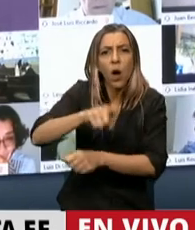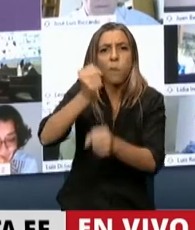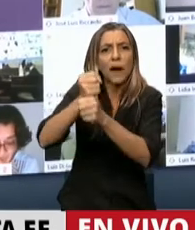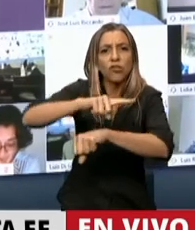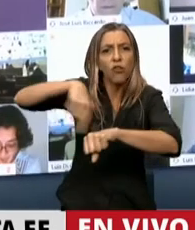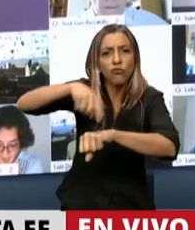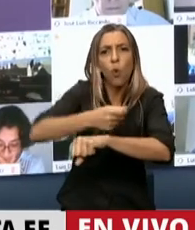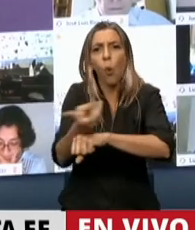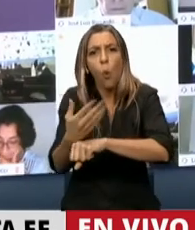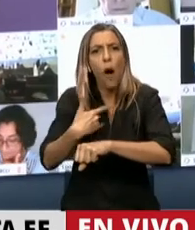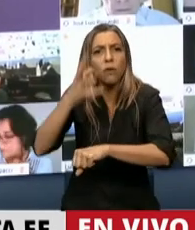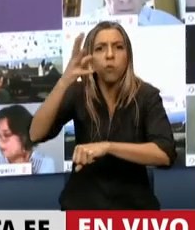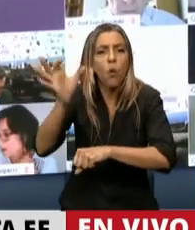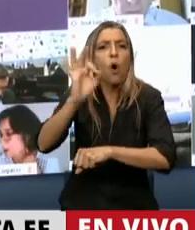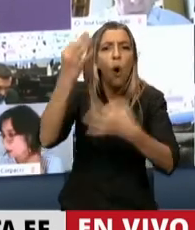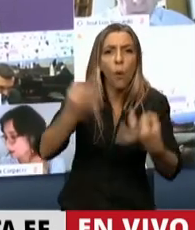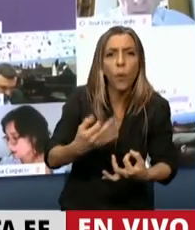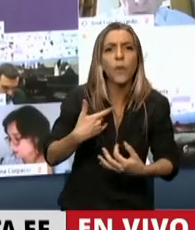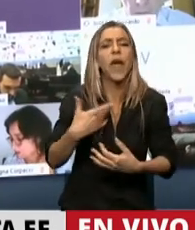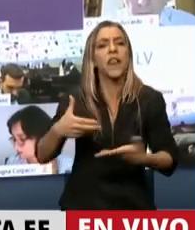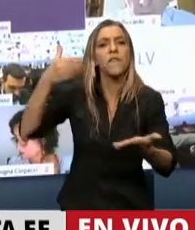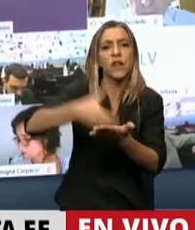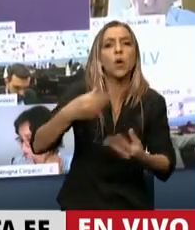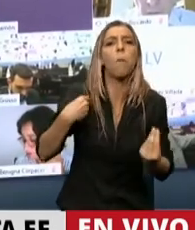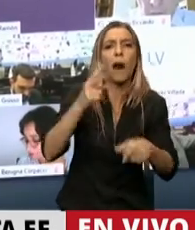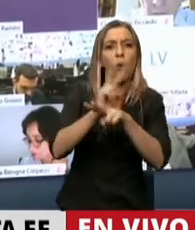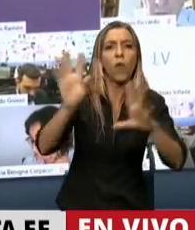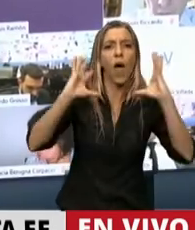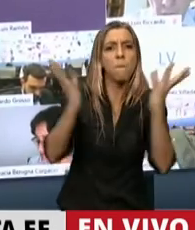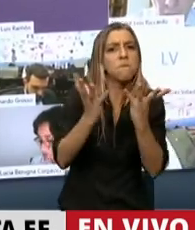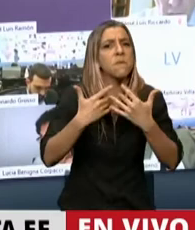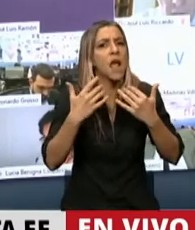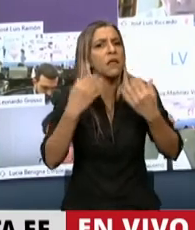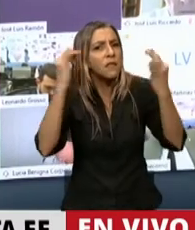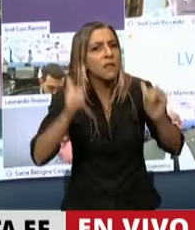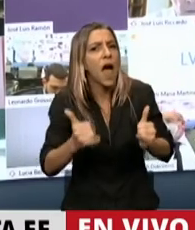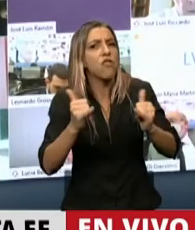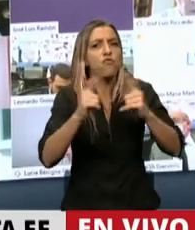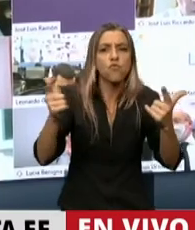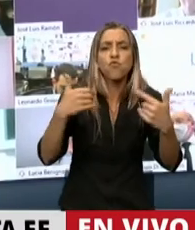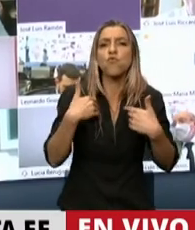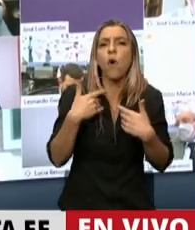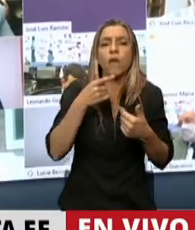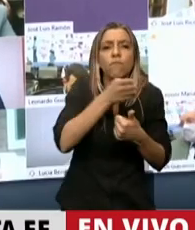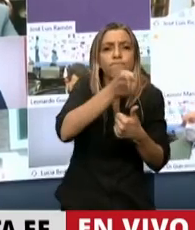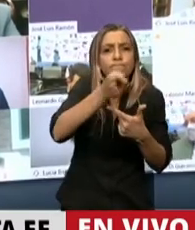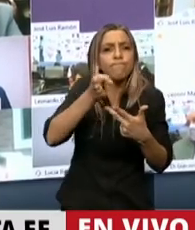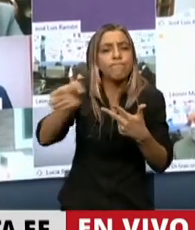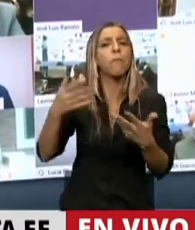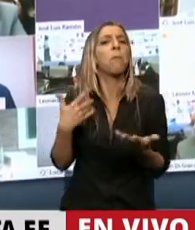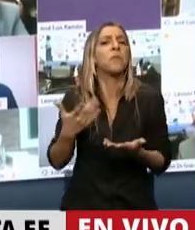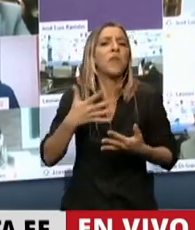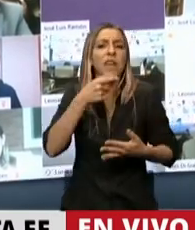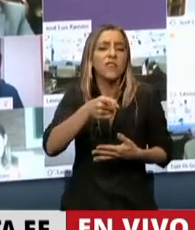inviertan o no en términos de pasivo ambiental o resolviéndolo. Ese es el problema central. La versión que viene del Senado,